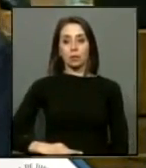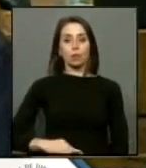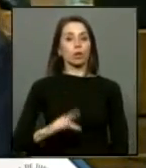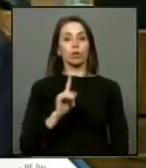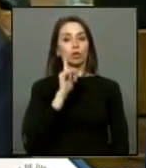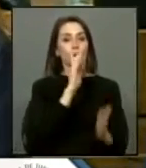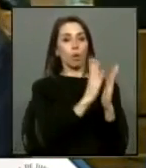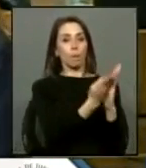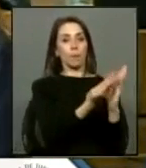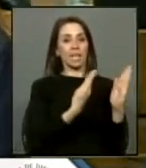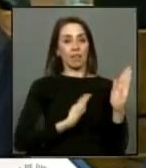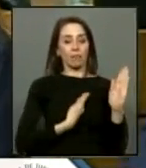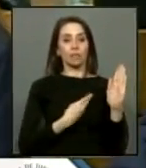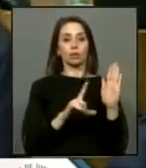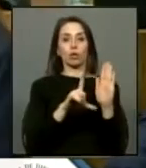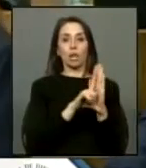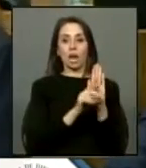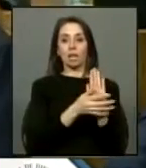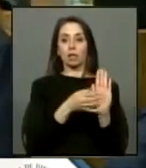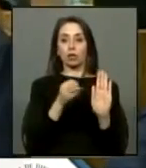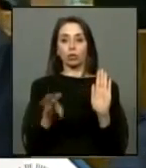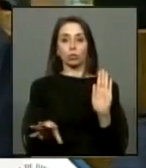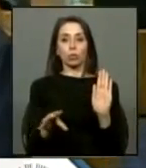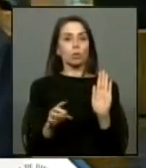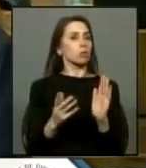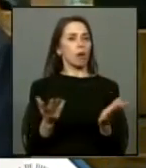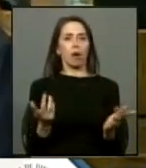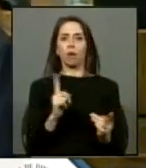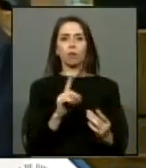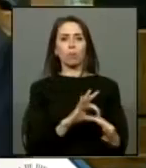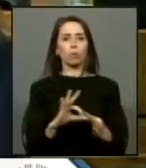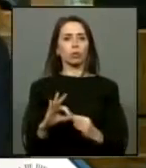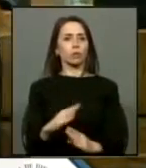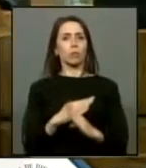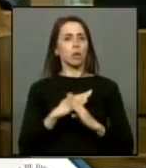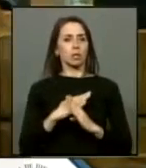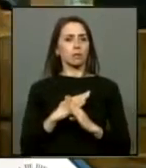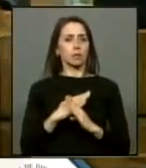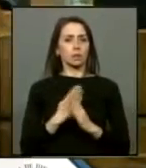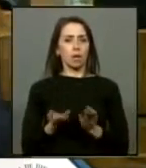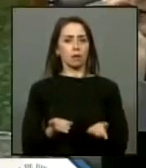beneficios porque expresamente la ley lo excluye no tiene ninguna razón para inhabilitarse